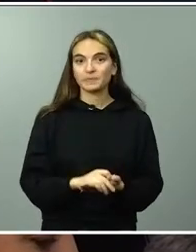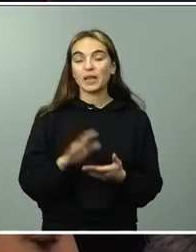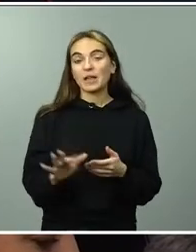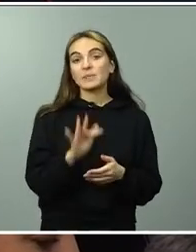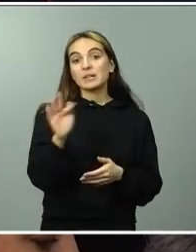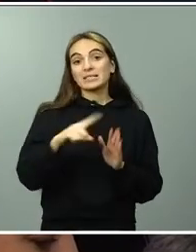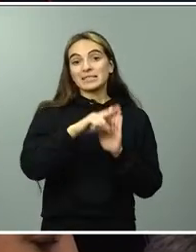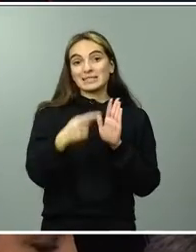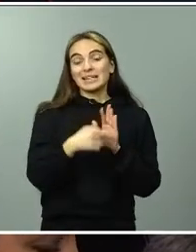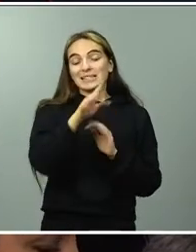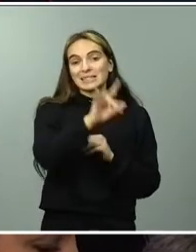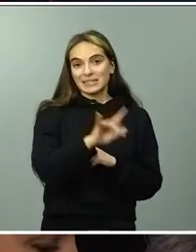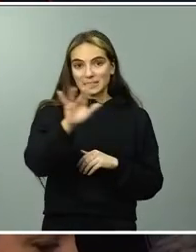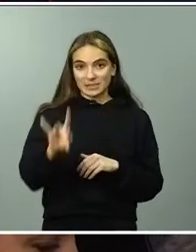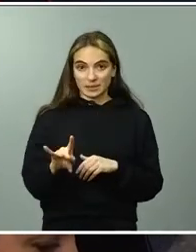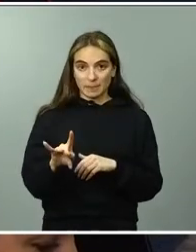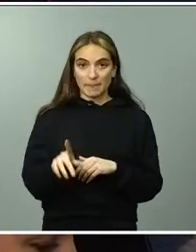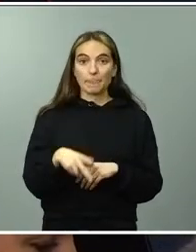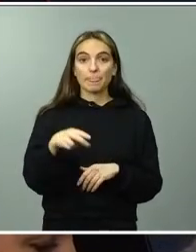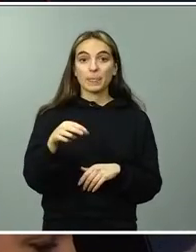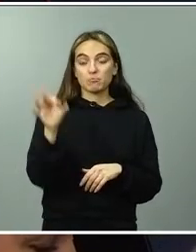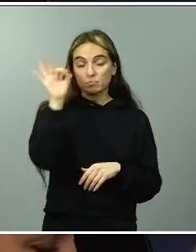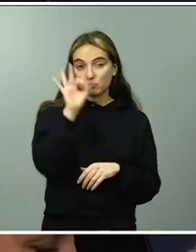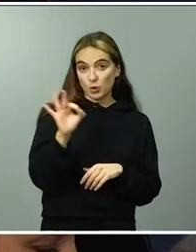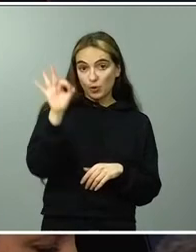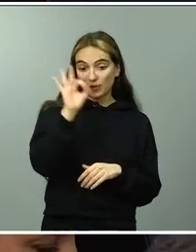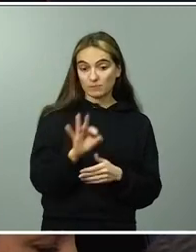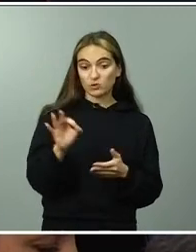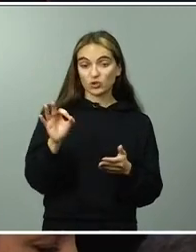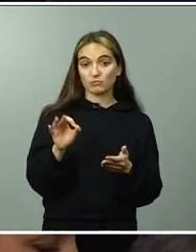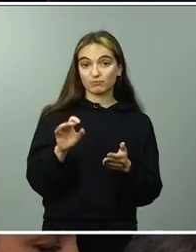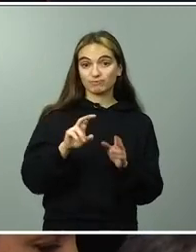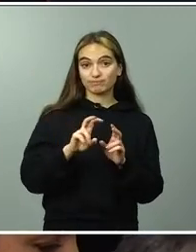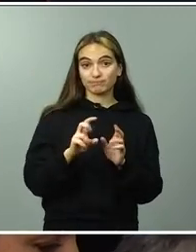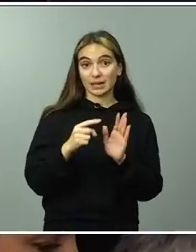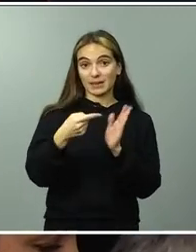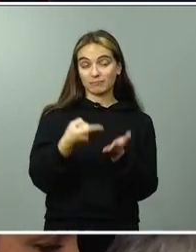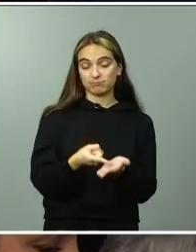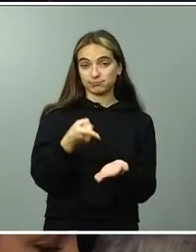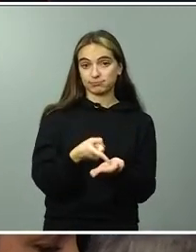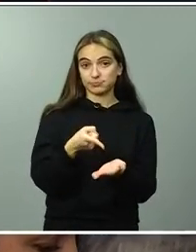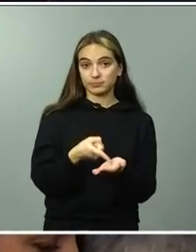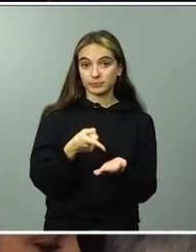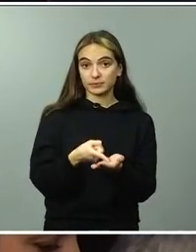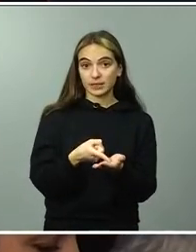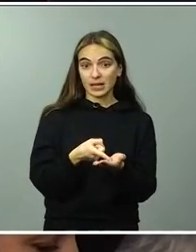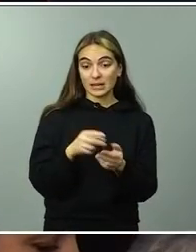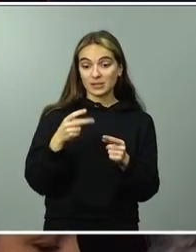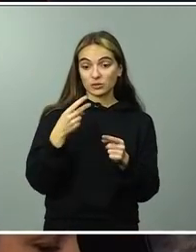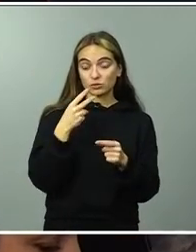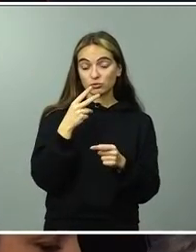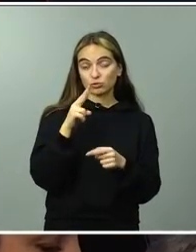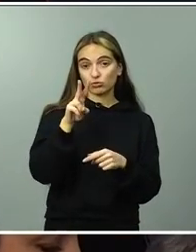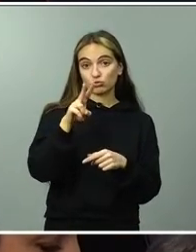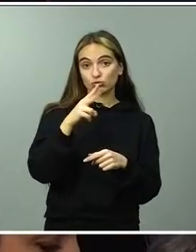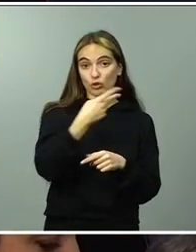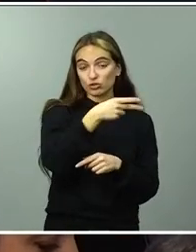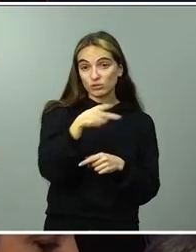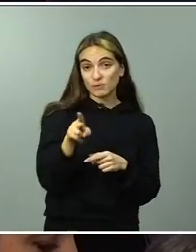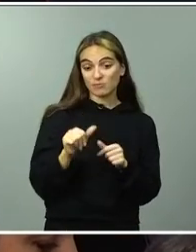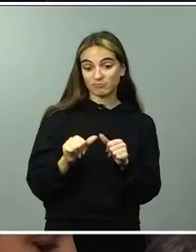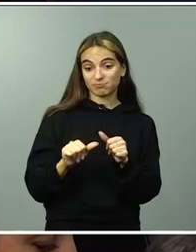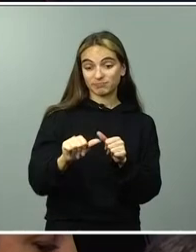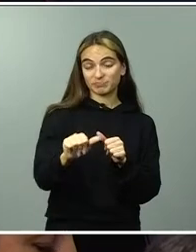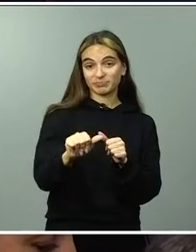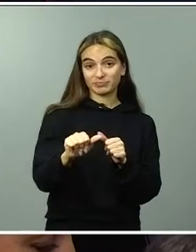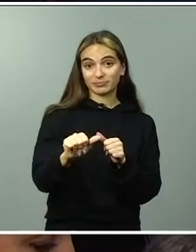están reclamando ya dos semanas de que se produzca el debate, ¿ven alguna manera de sacar esta reforma de la ley de una